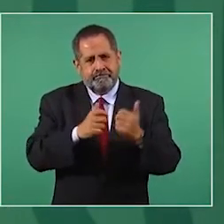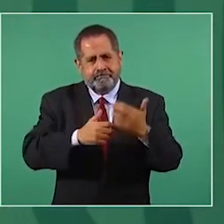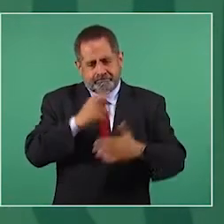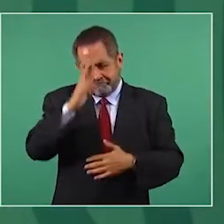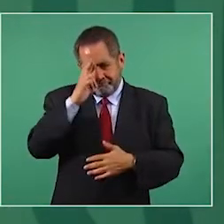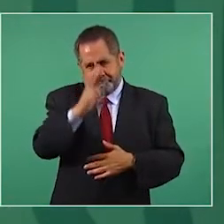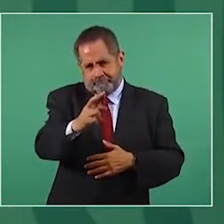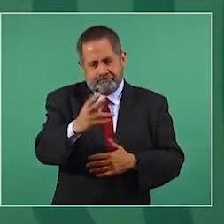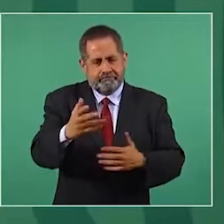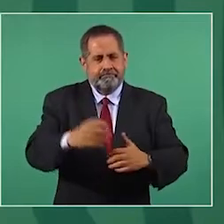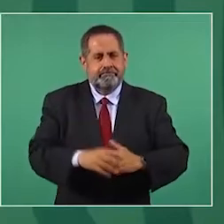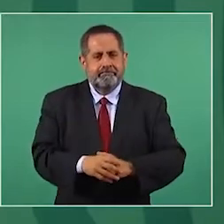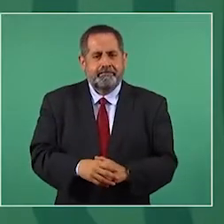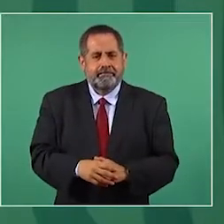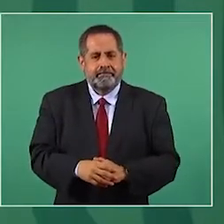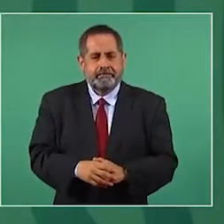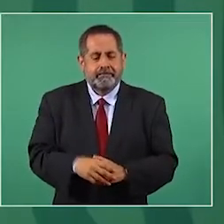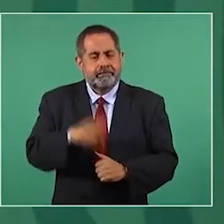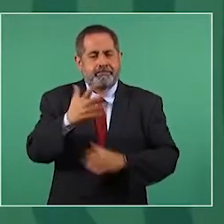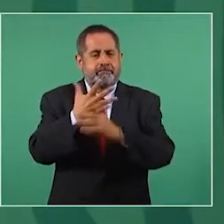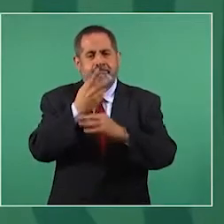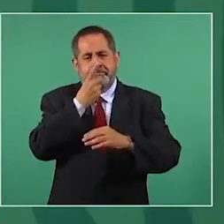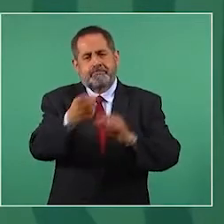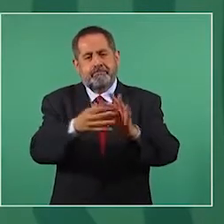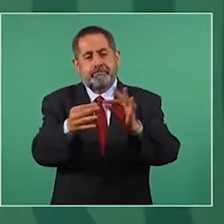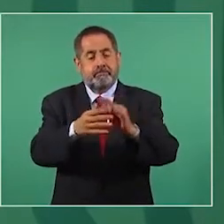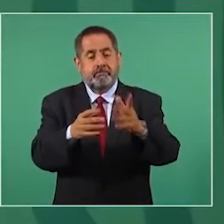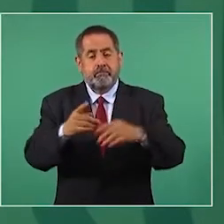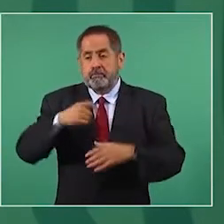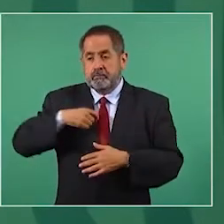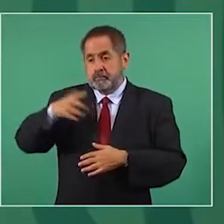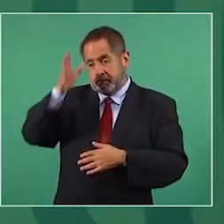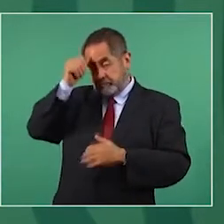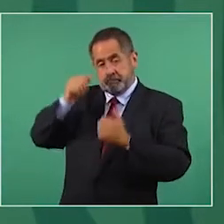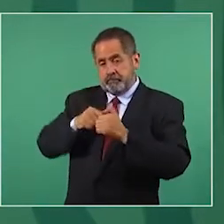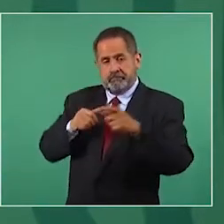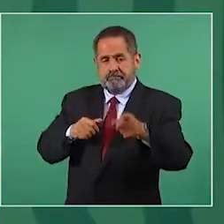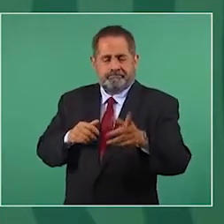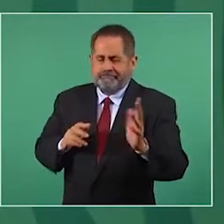lo que dices, no lo comparto.